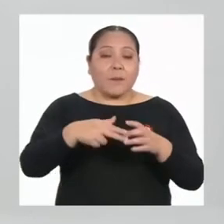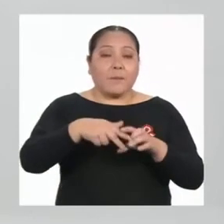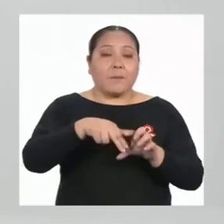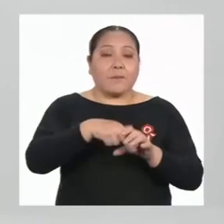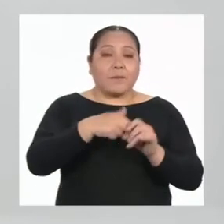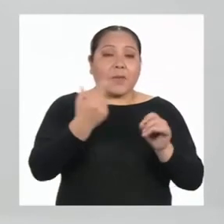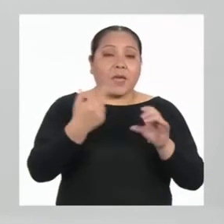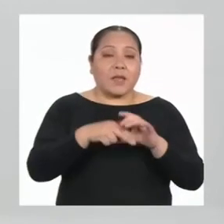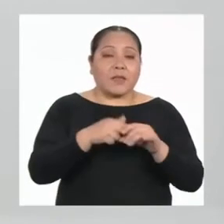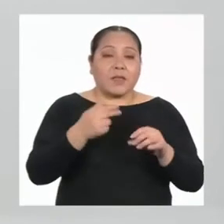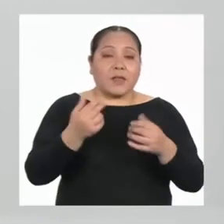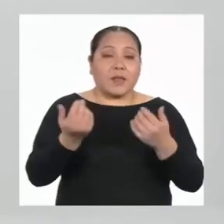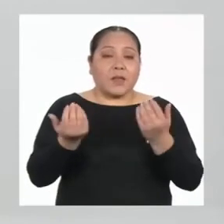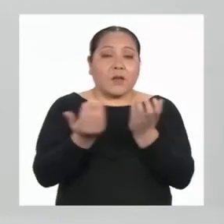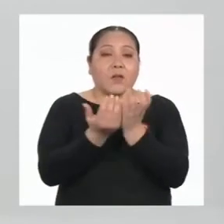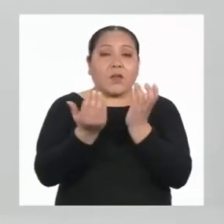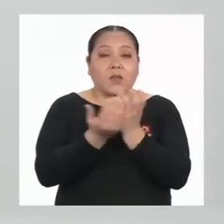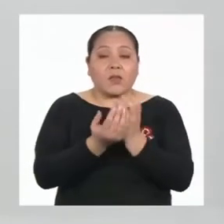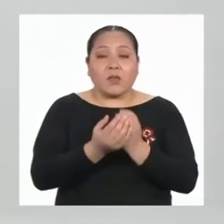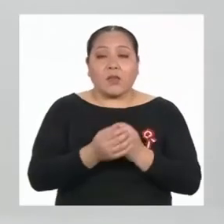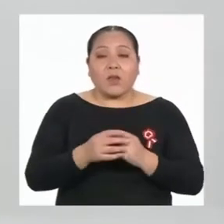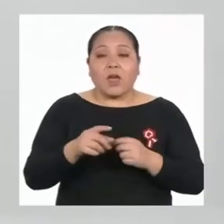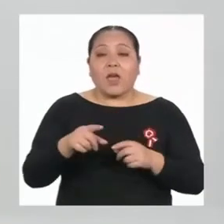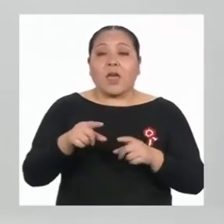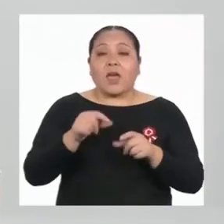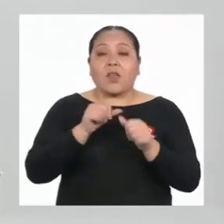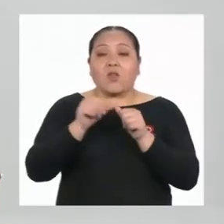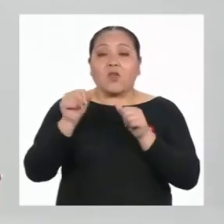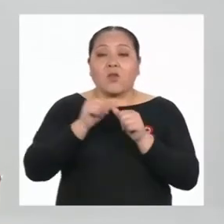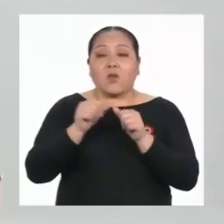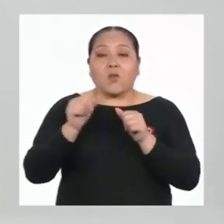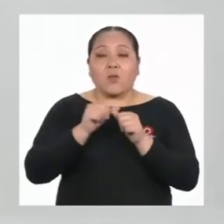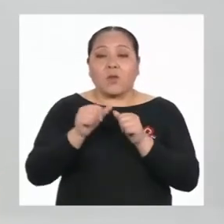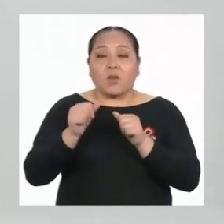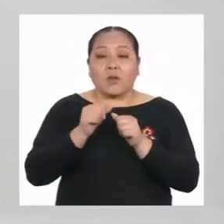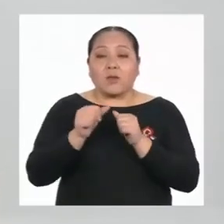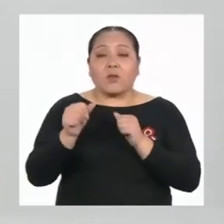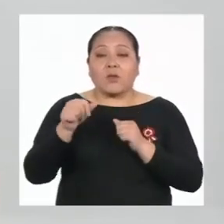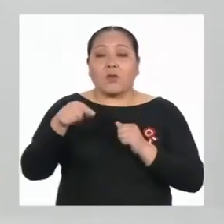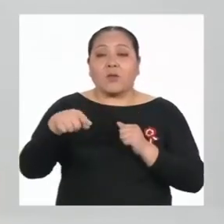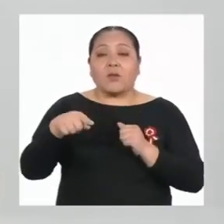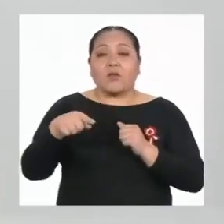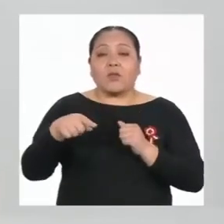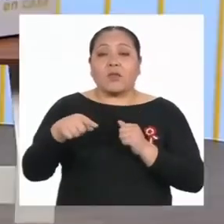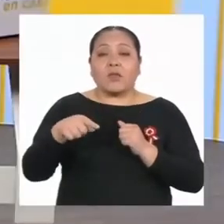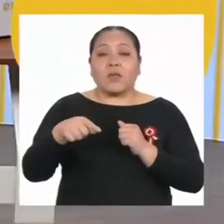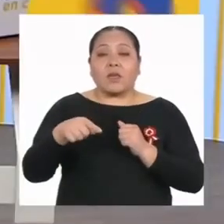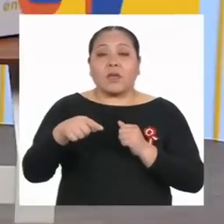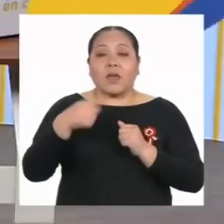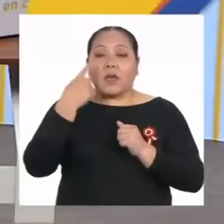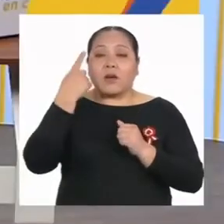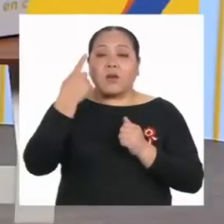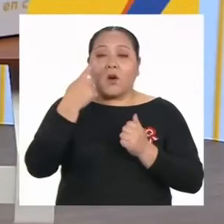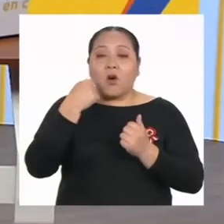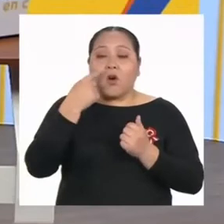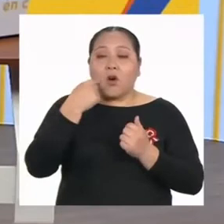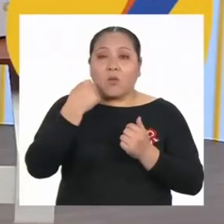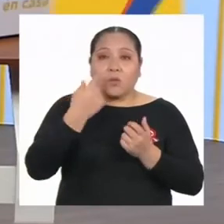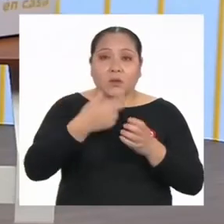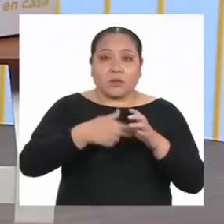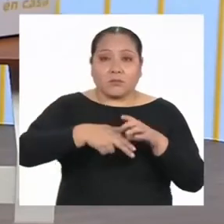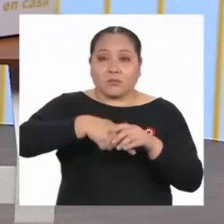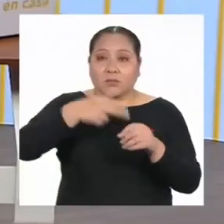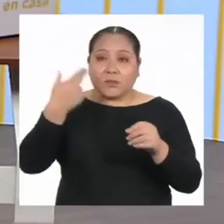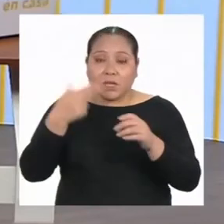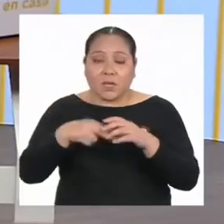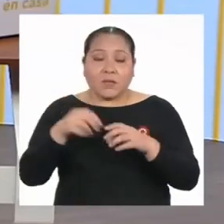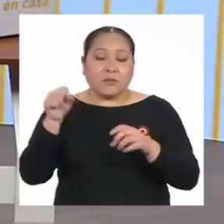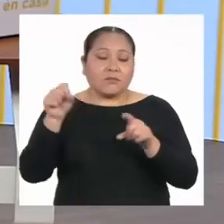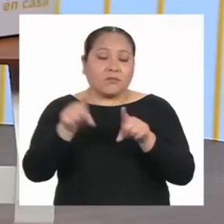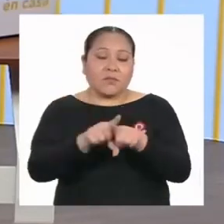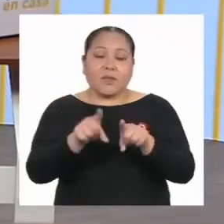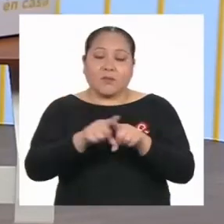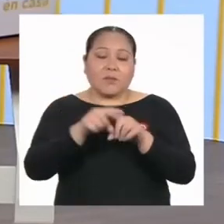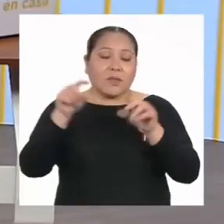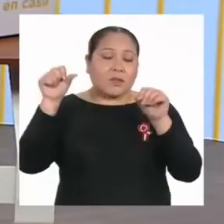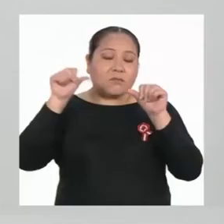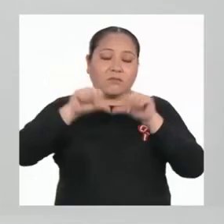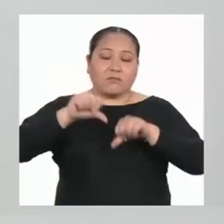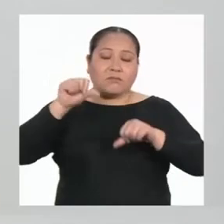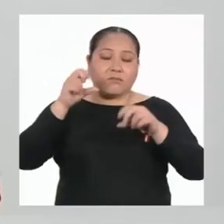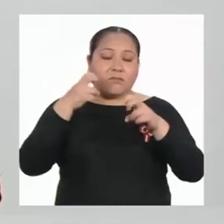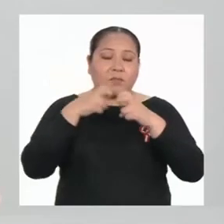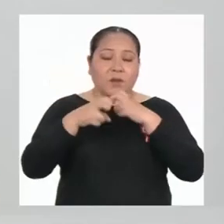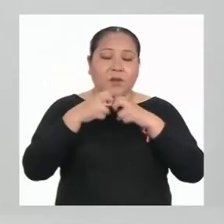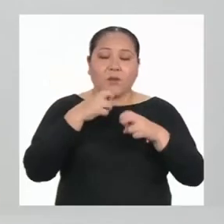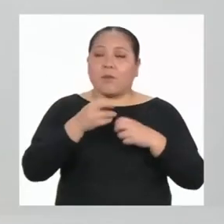estudiantes varones que lo hacen es, de igual modo, desalentador. ¿Y por qué ocurre esta deserción escolar?